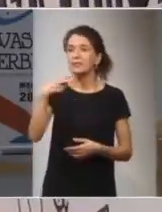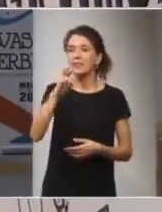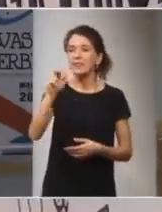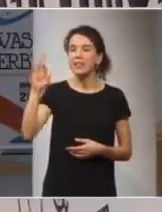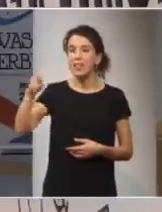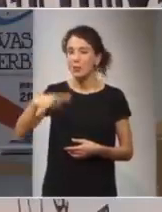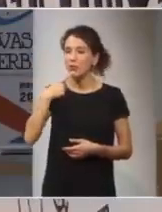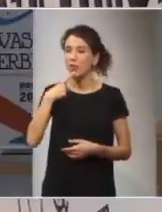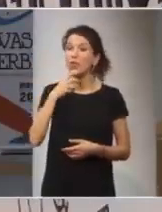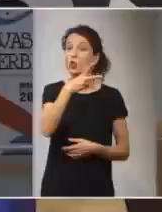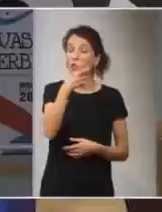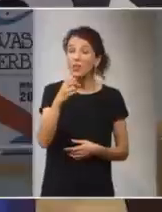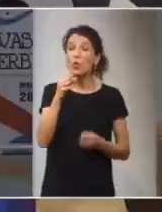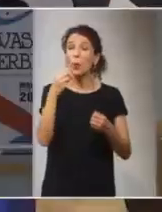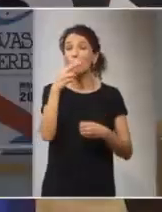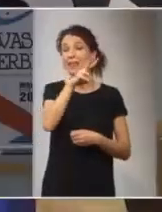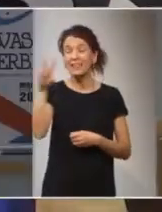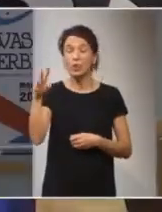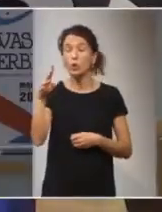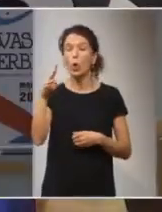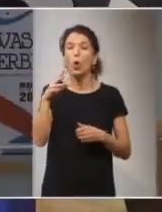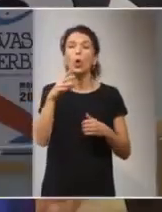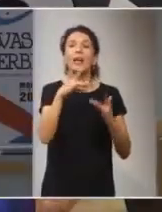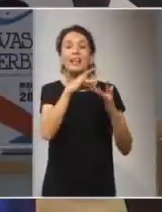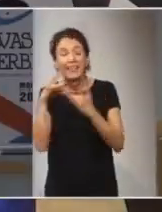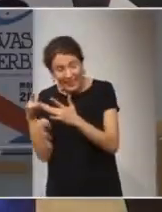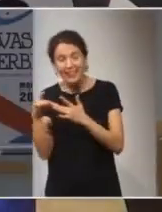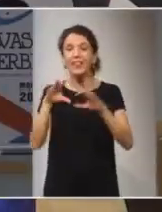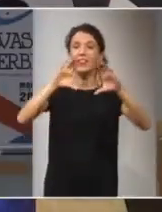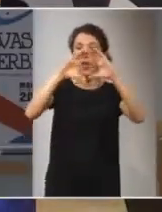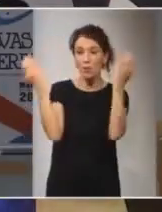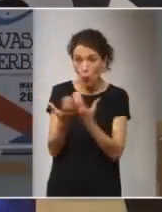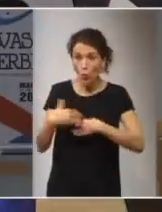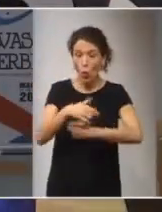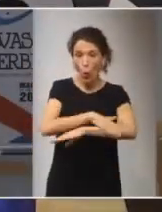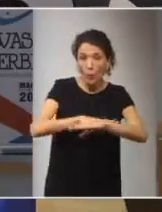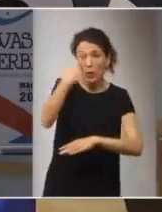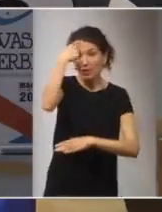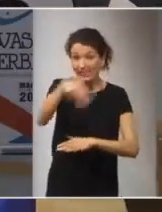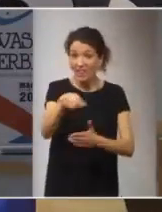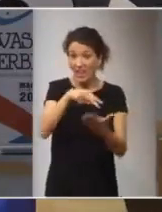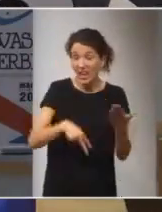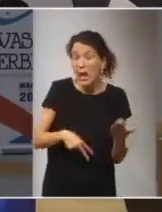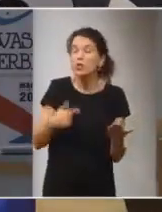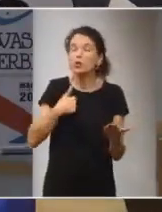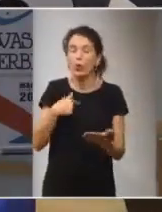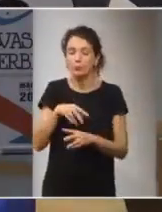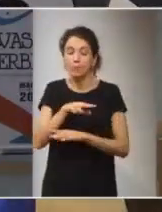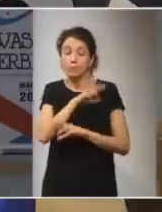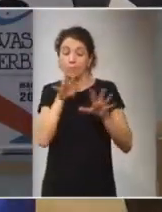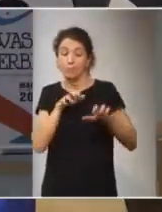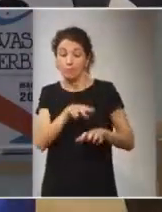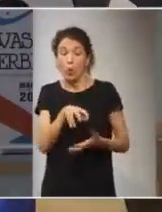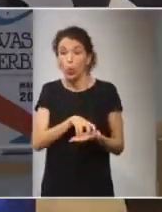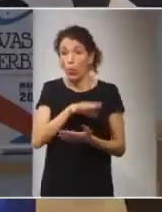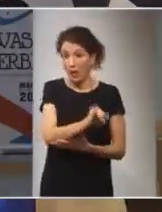hecho que los doscientos veintitantos líderes del mundo leen o saben leer y comprender yo tengo mis dudas como él cita